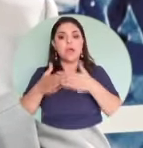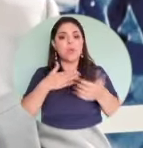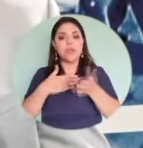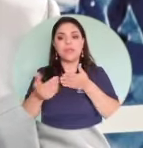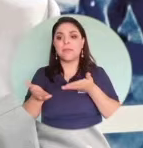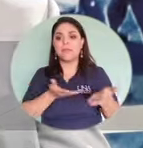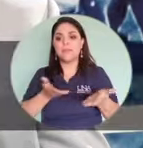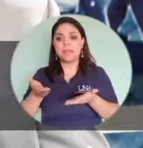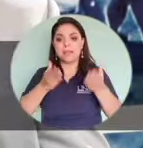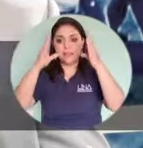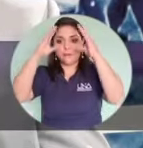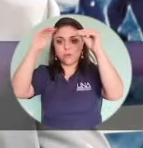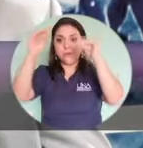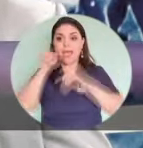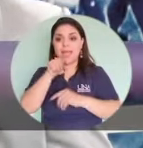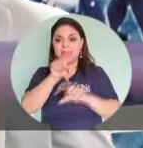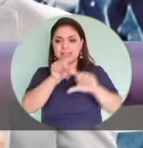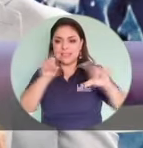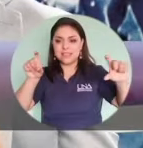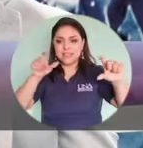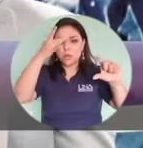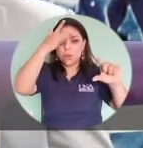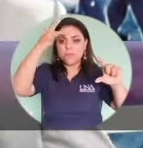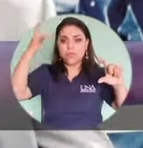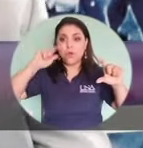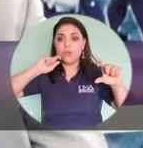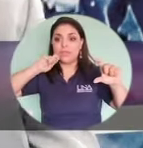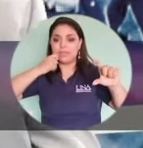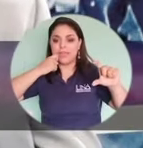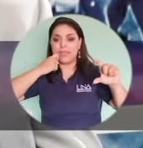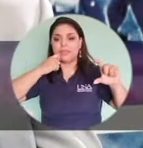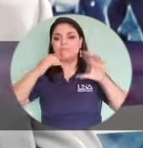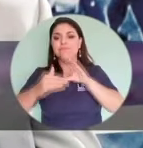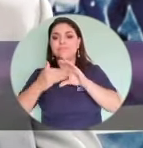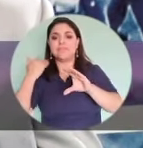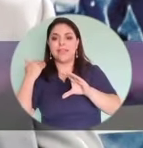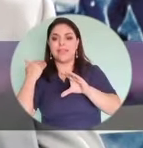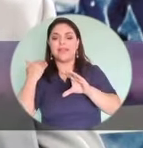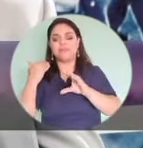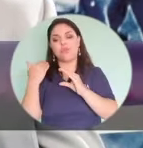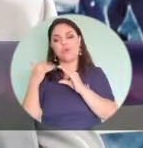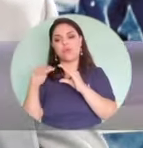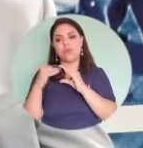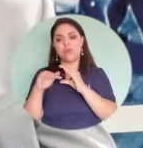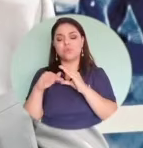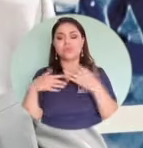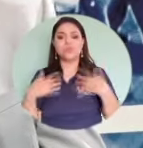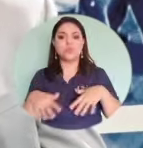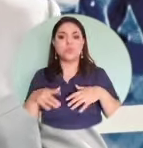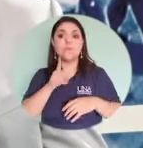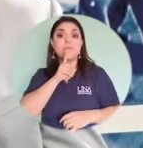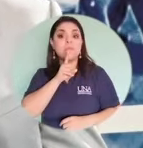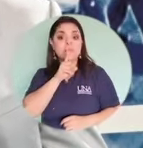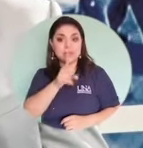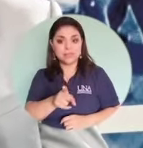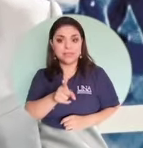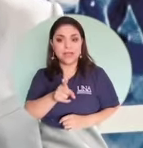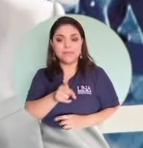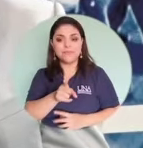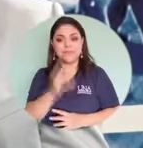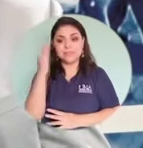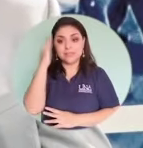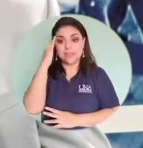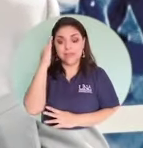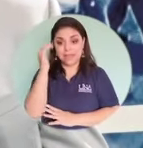Cuando dice olvidó contraseña, al correo electrónico es donde nos llega esa información. Entonces, ciertamente parto desde ese